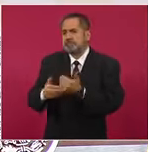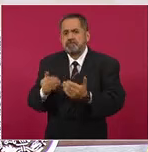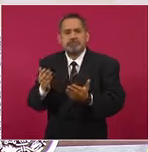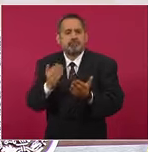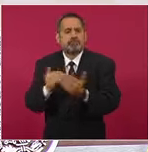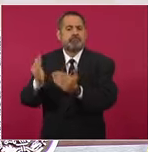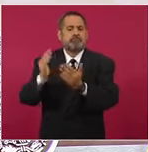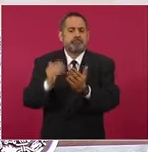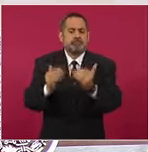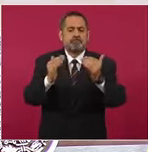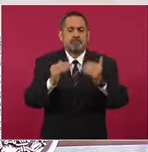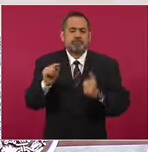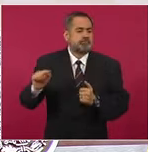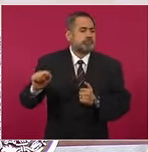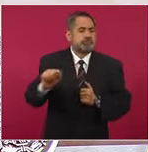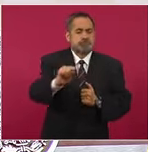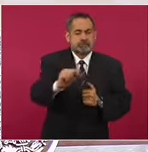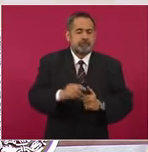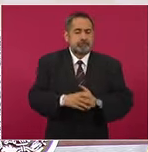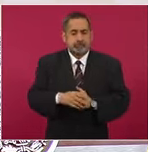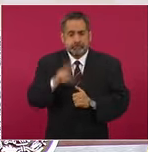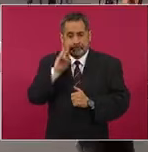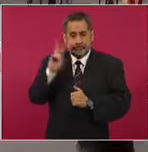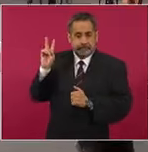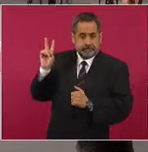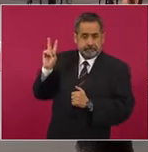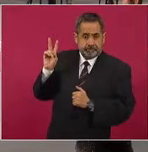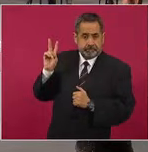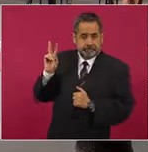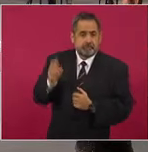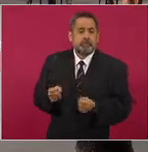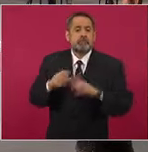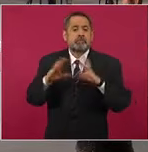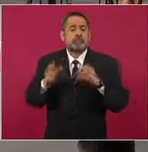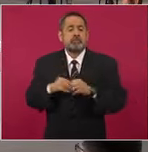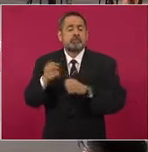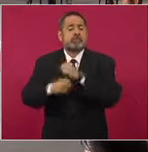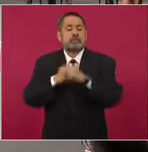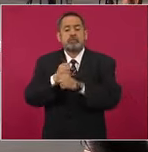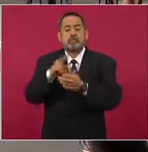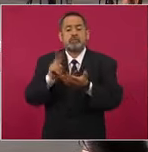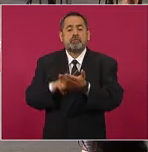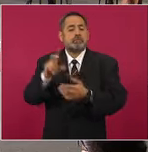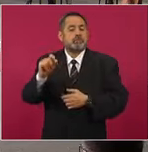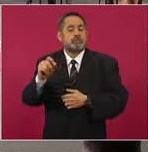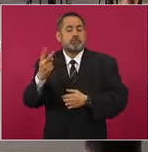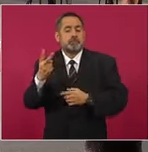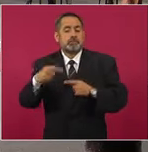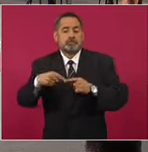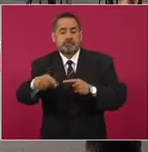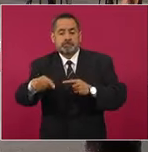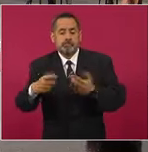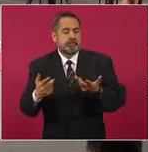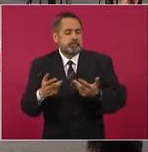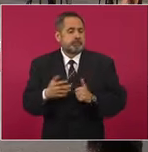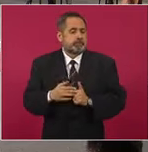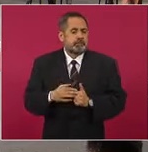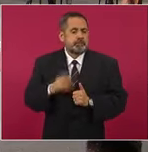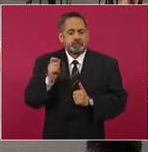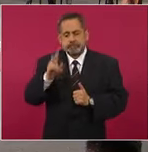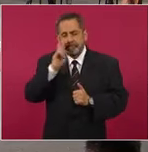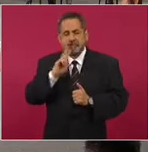de su infraestructura educativa. En esta lámina vemos la proyección de 2022, que para el cierre del año